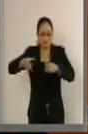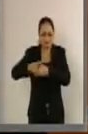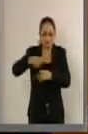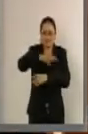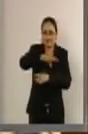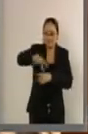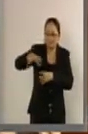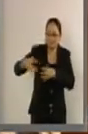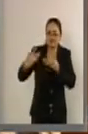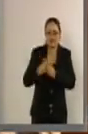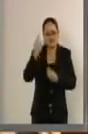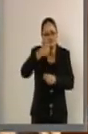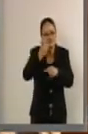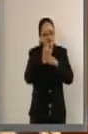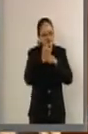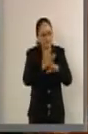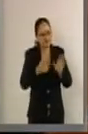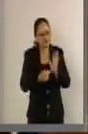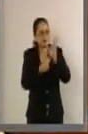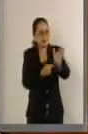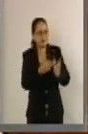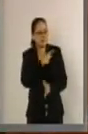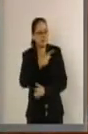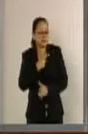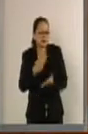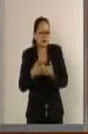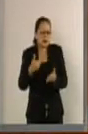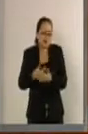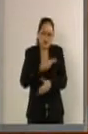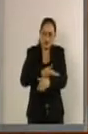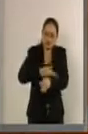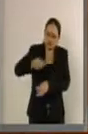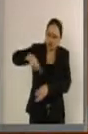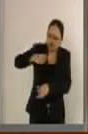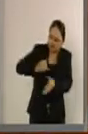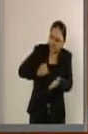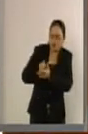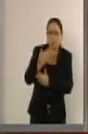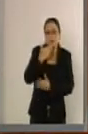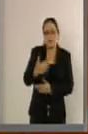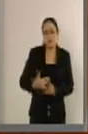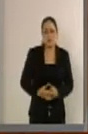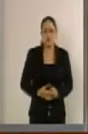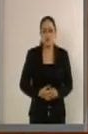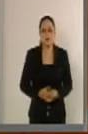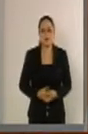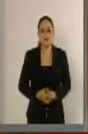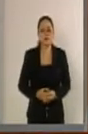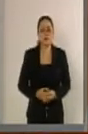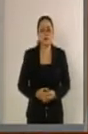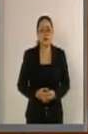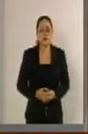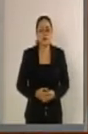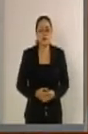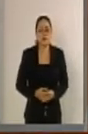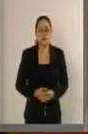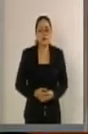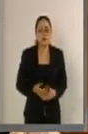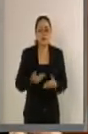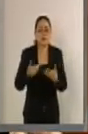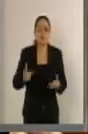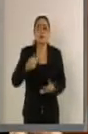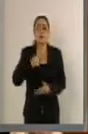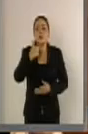haya información y se tomen las mejores decisiones. Quiero compartir